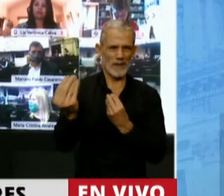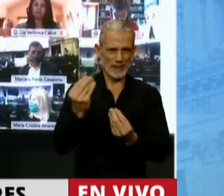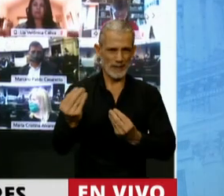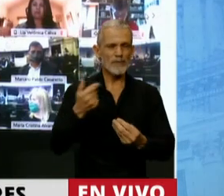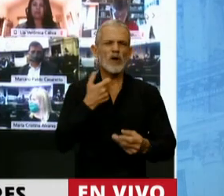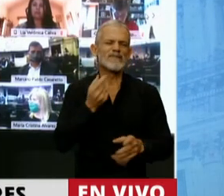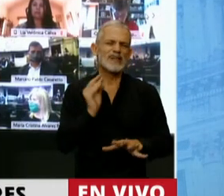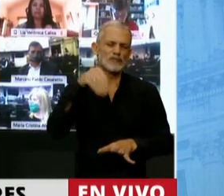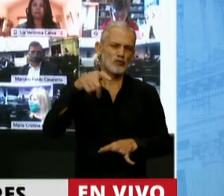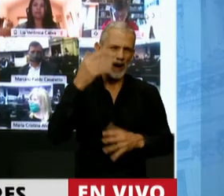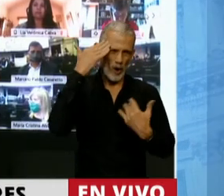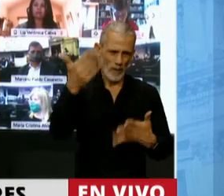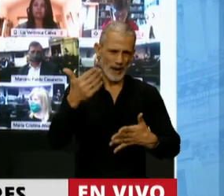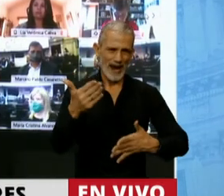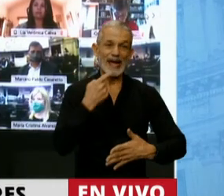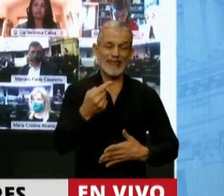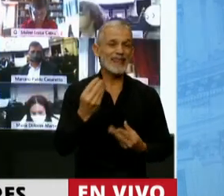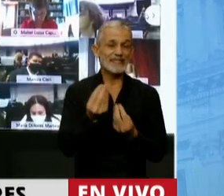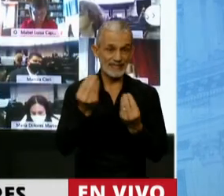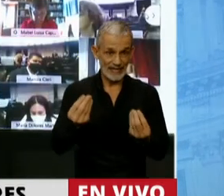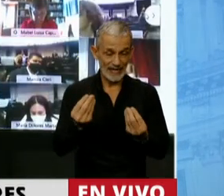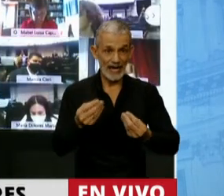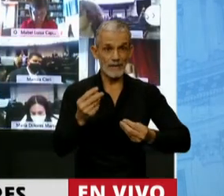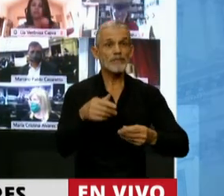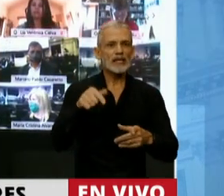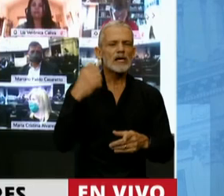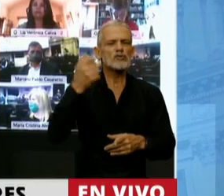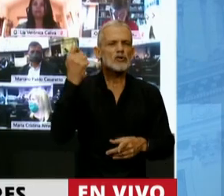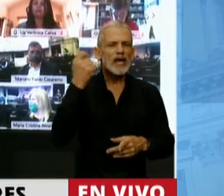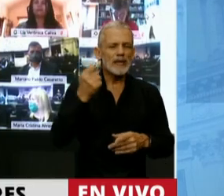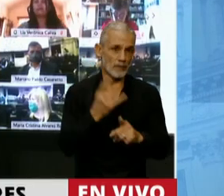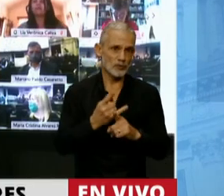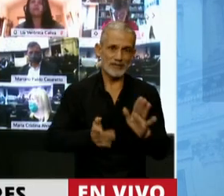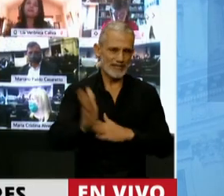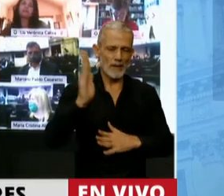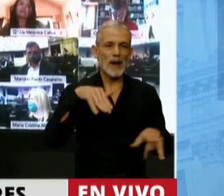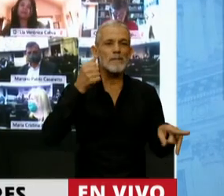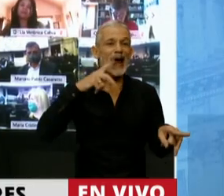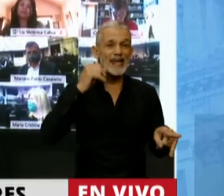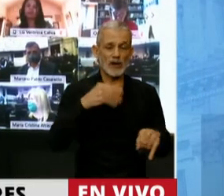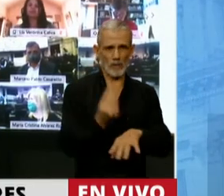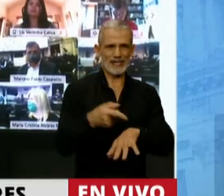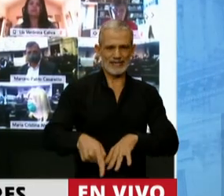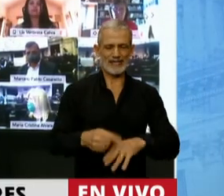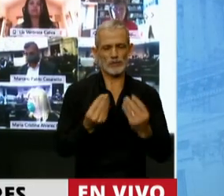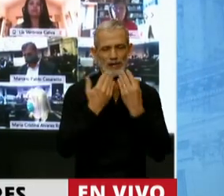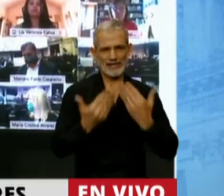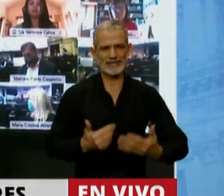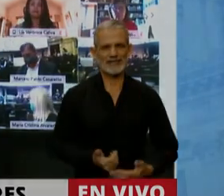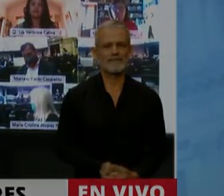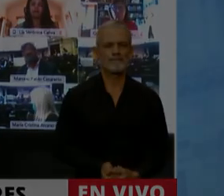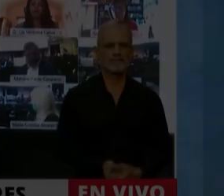quería sumarme a este homenaje y decir hasta el socialismo siempre, Mariano presente. Muchas gracias, Presidente.